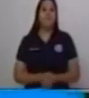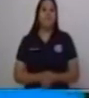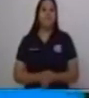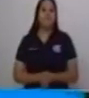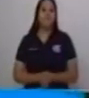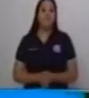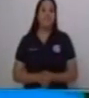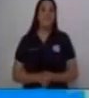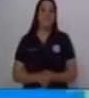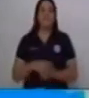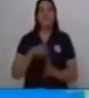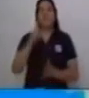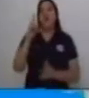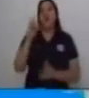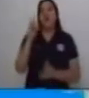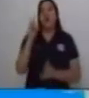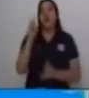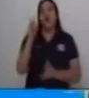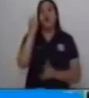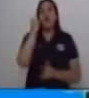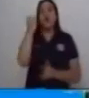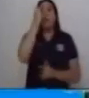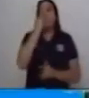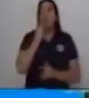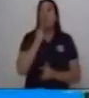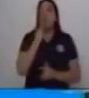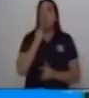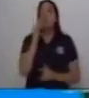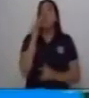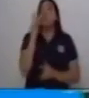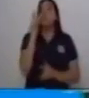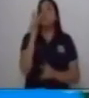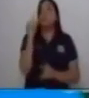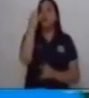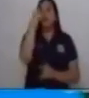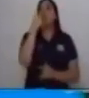Luis y Sonia